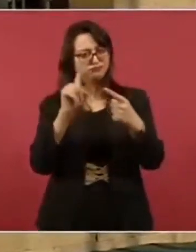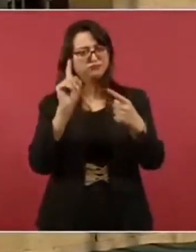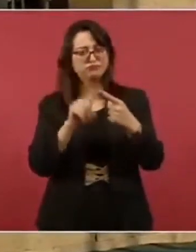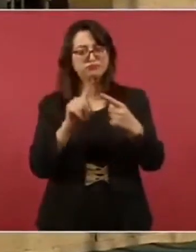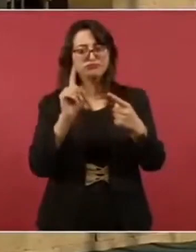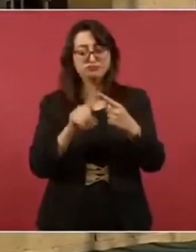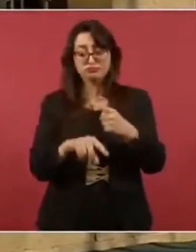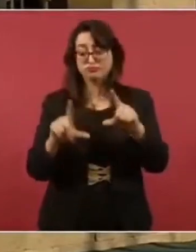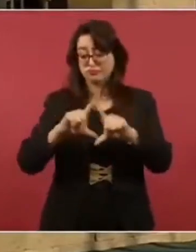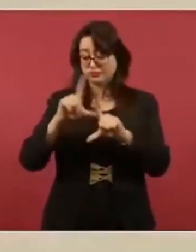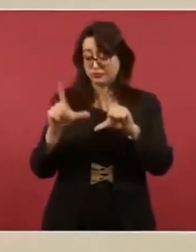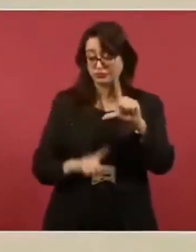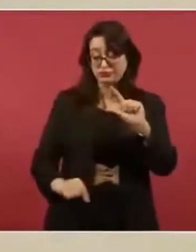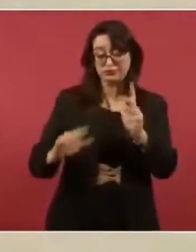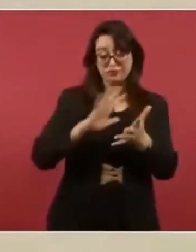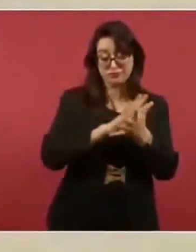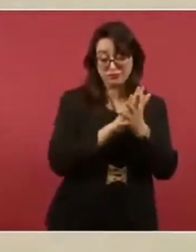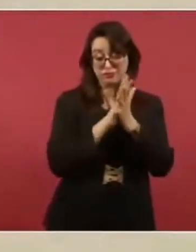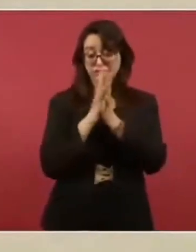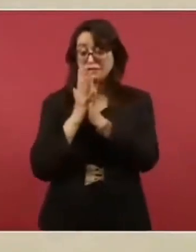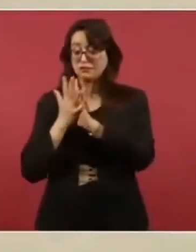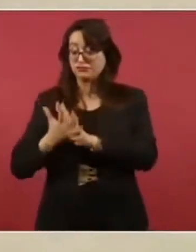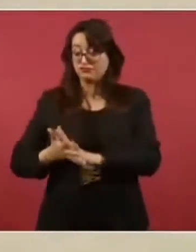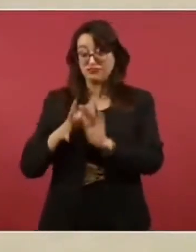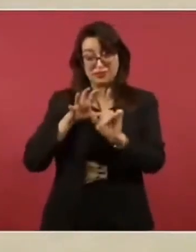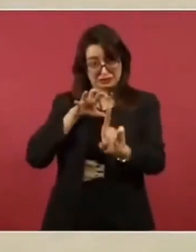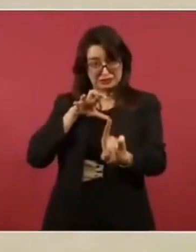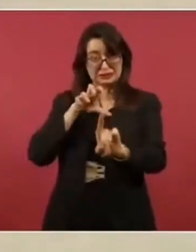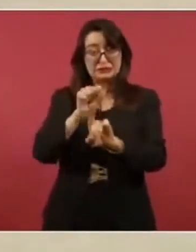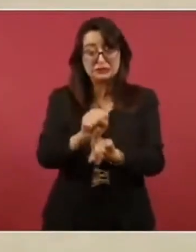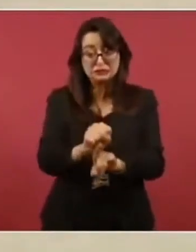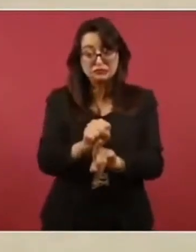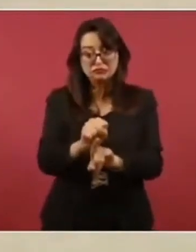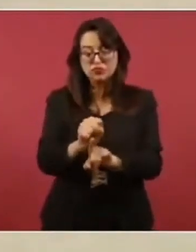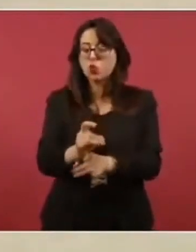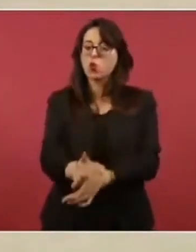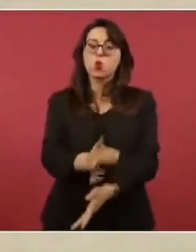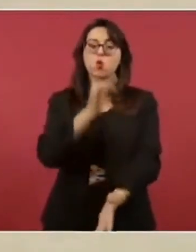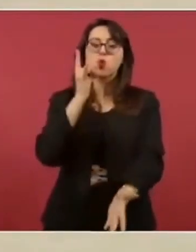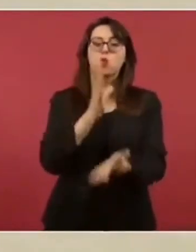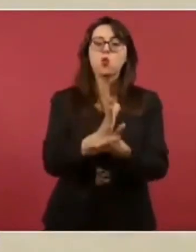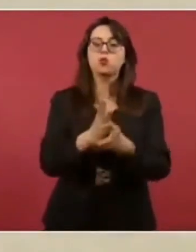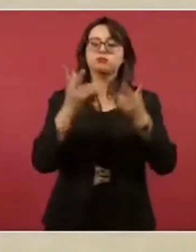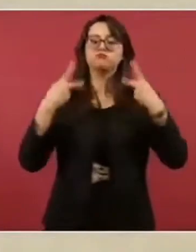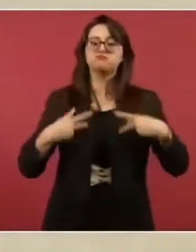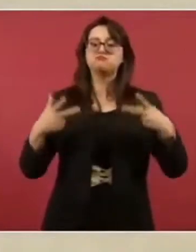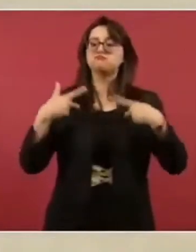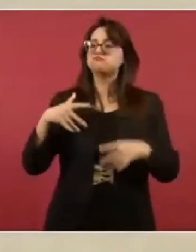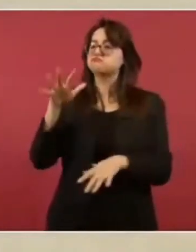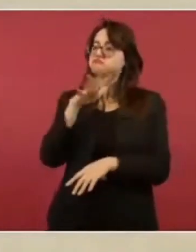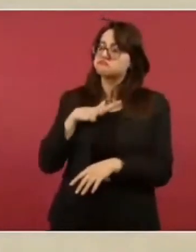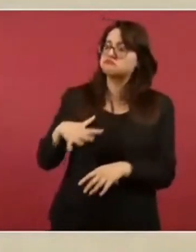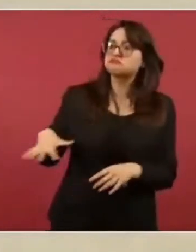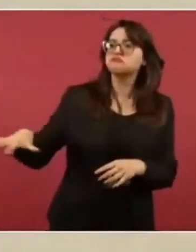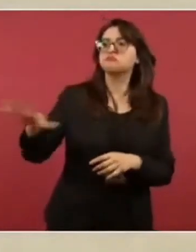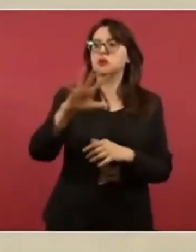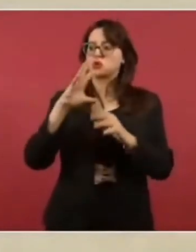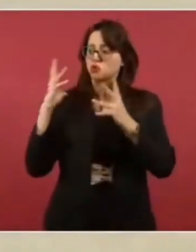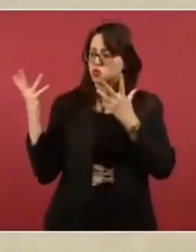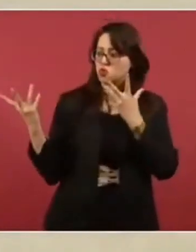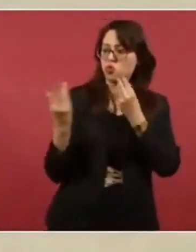una transformación popular para hacer valer la justicia y enfrentar a los